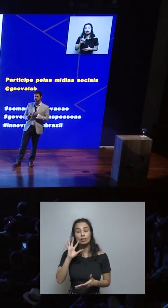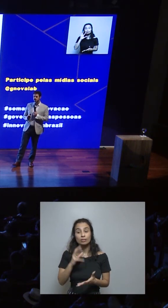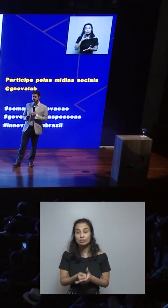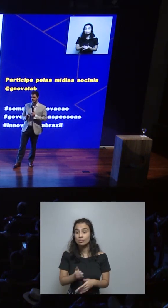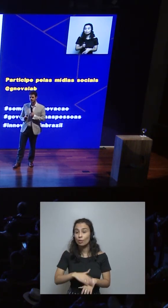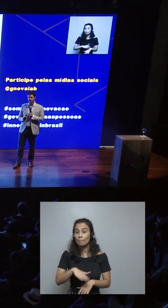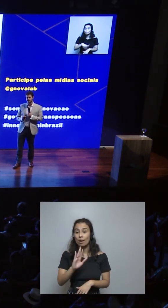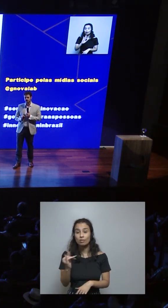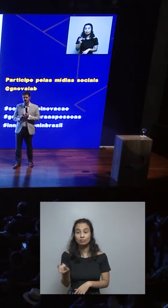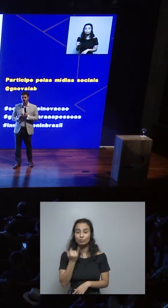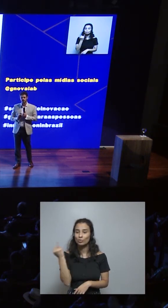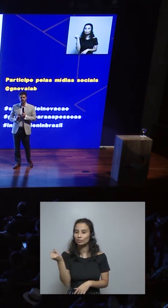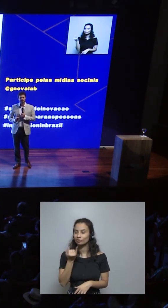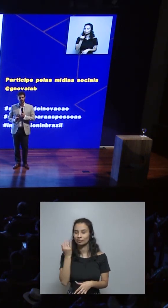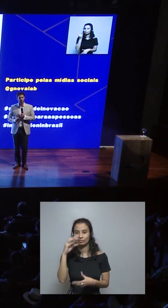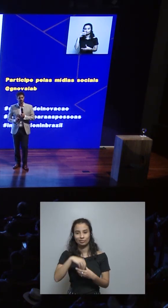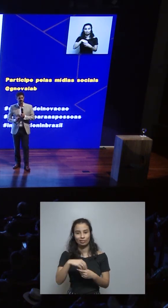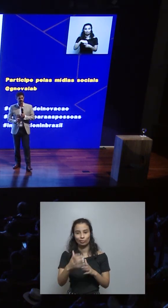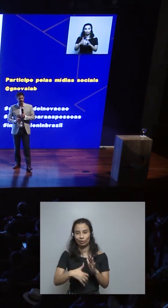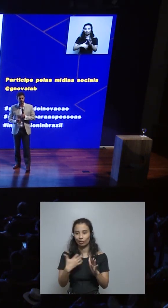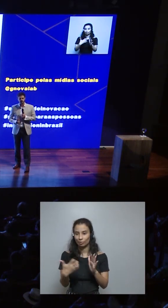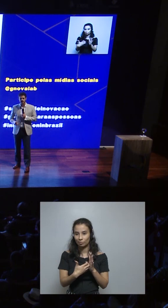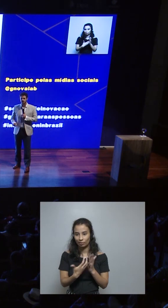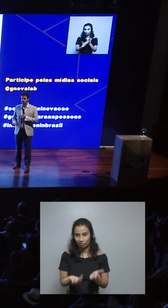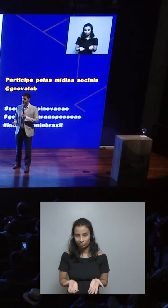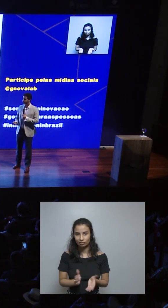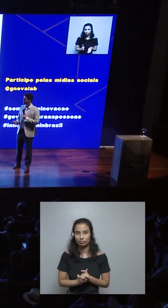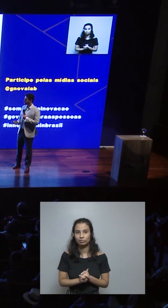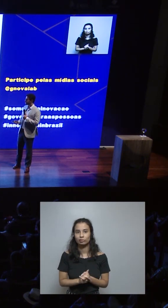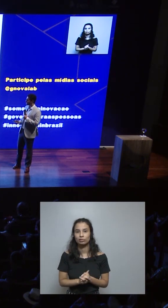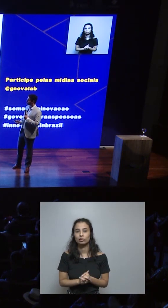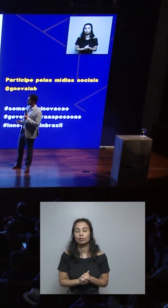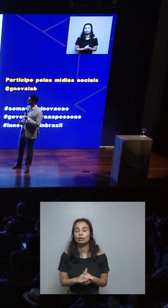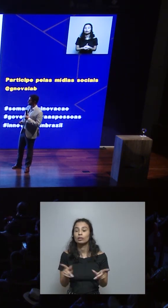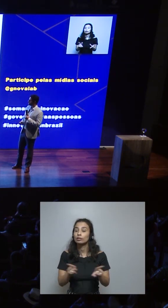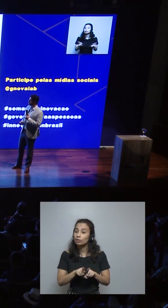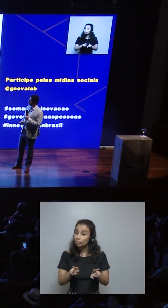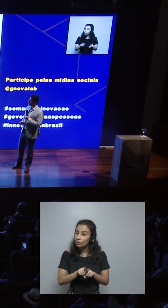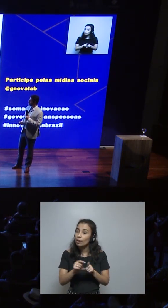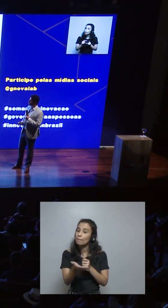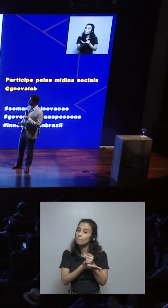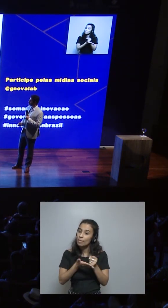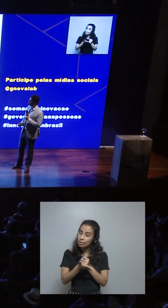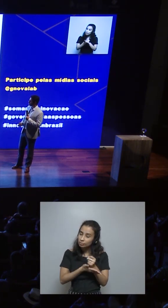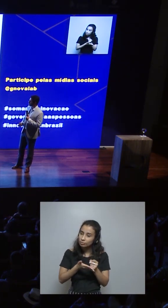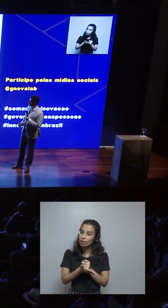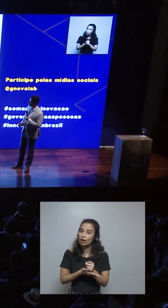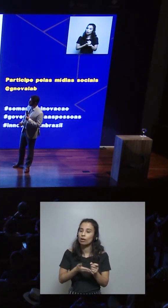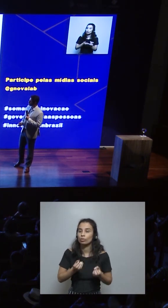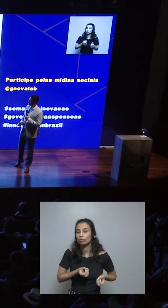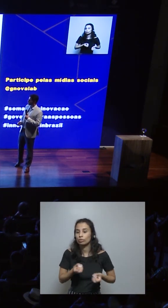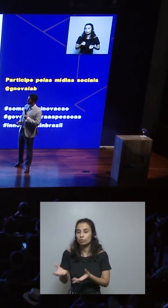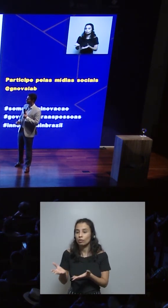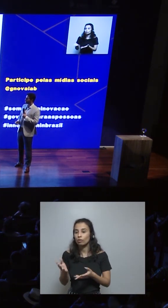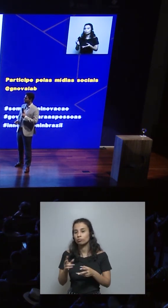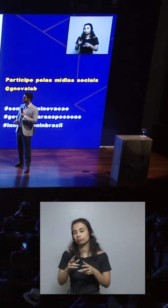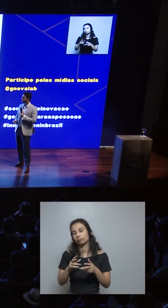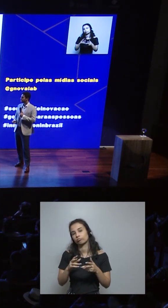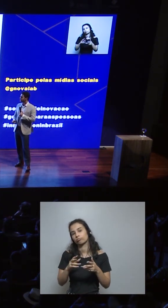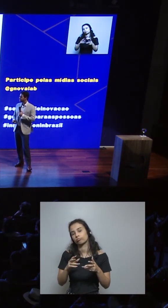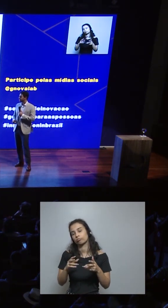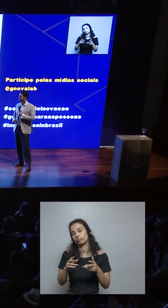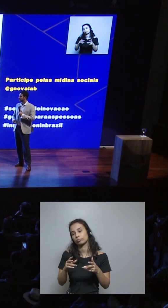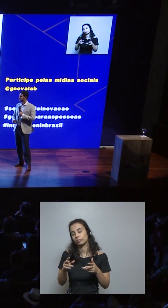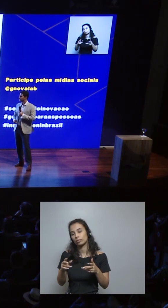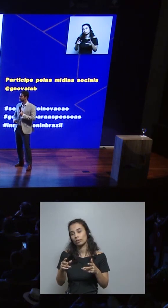exigencias, tal vez más importantes de negocios que el cliente adoptó, tomado, basado en la experiencia de uno de